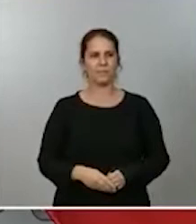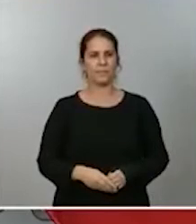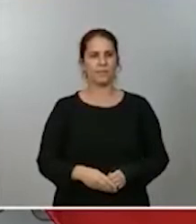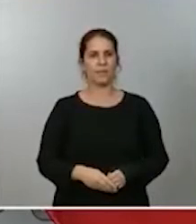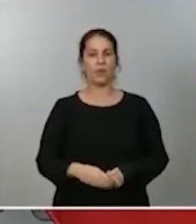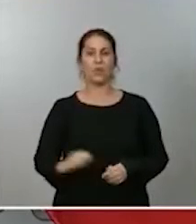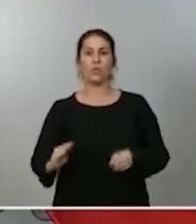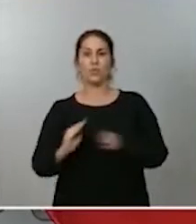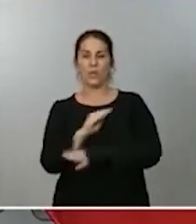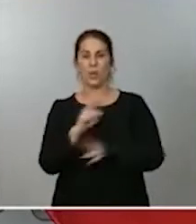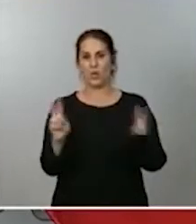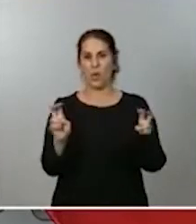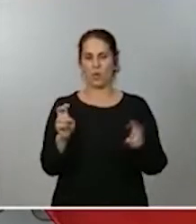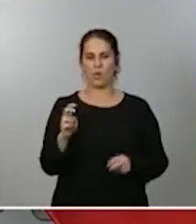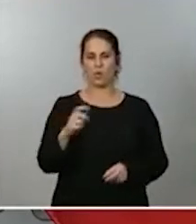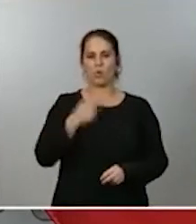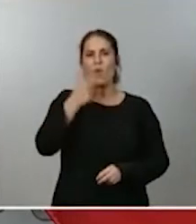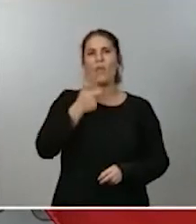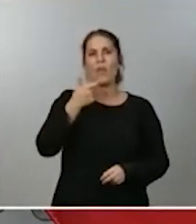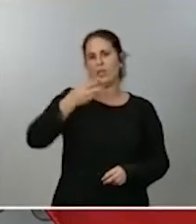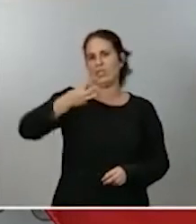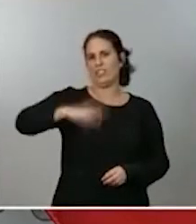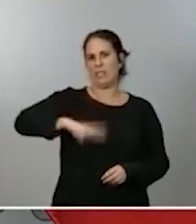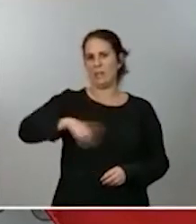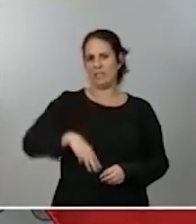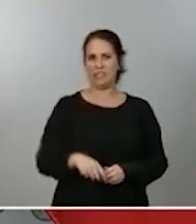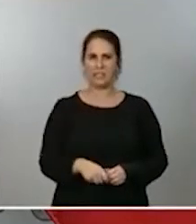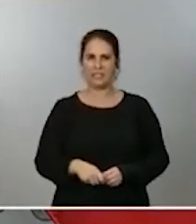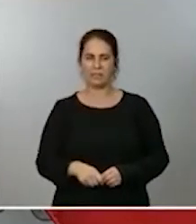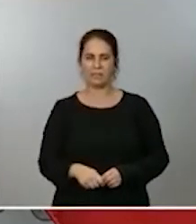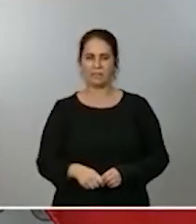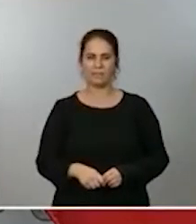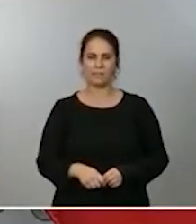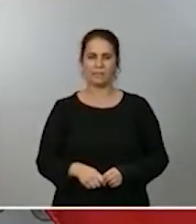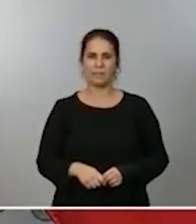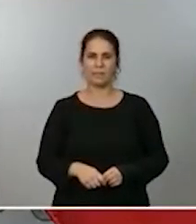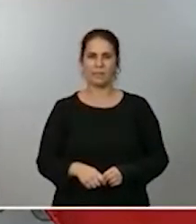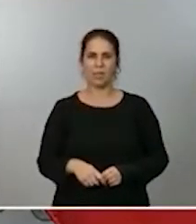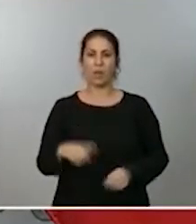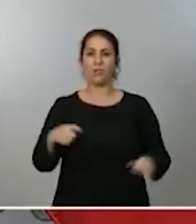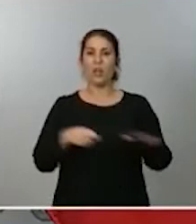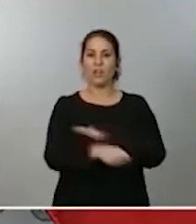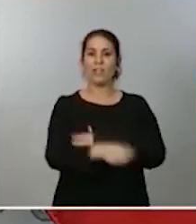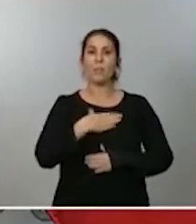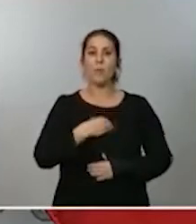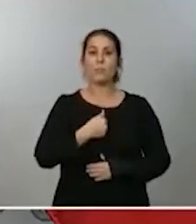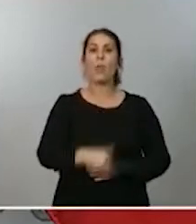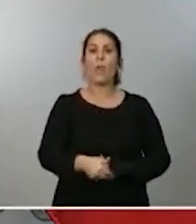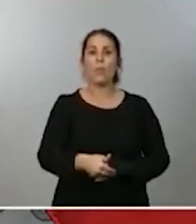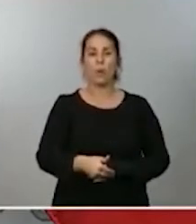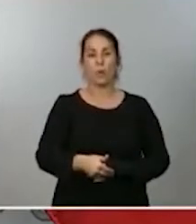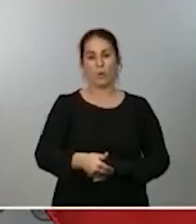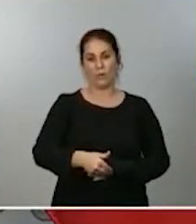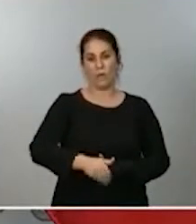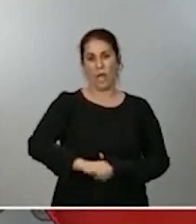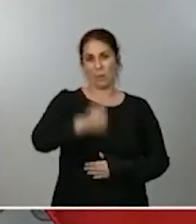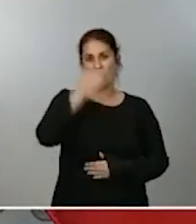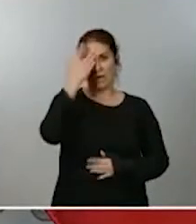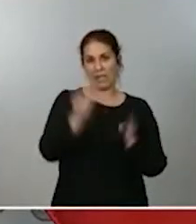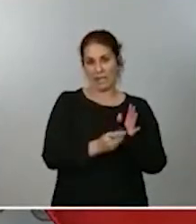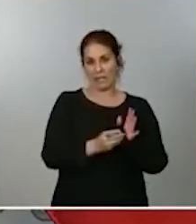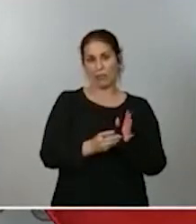tres meses de duración y será posible solicitarlo inmediatamente tras la aprobación de este Decreto-Ley.